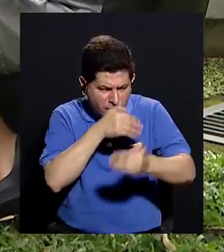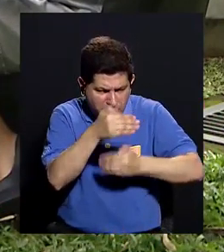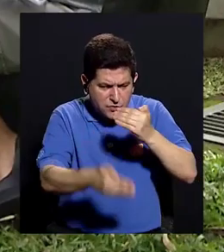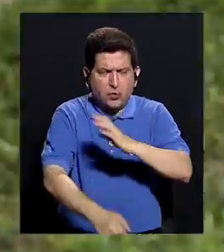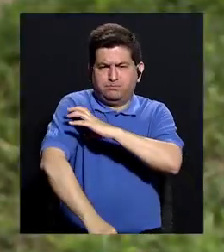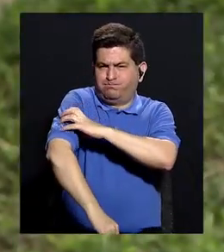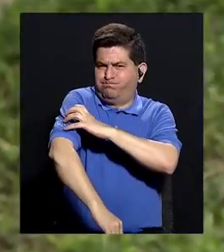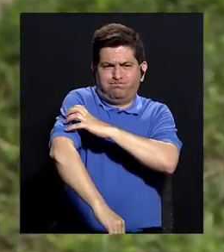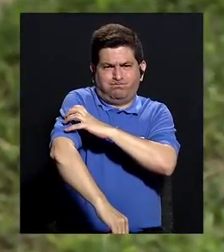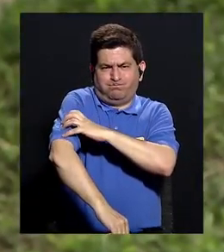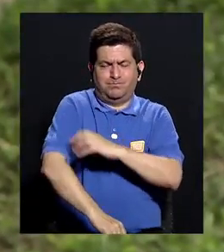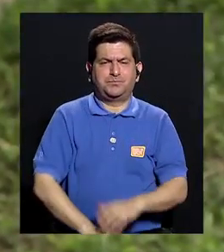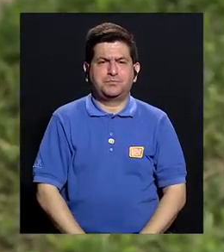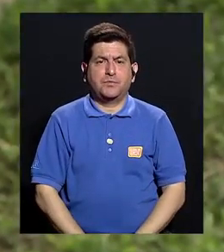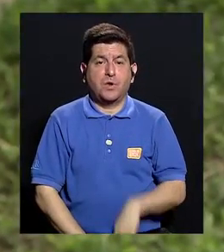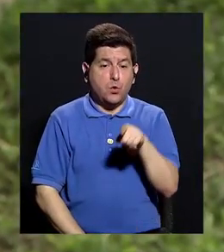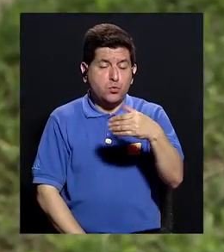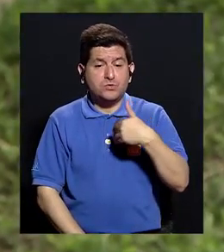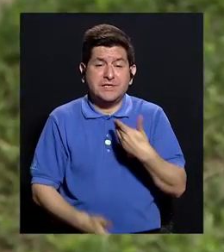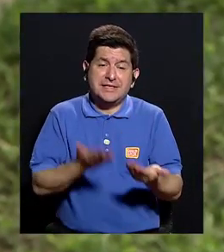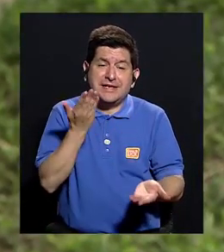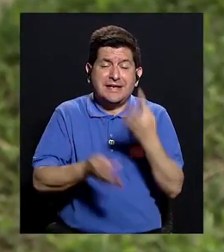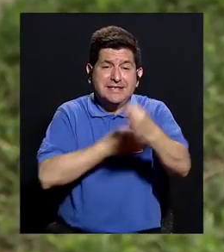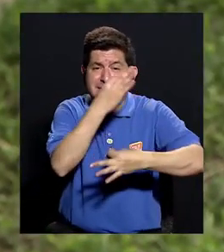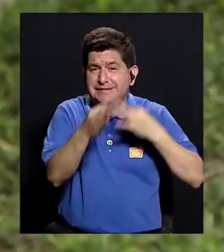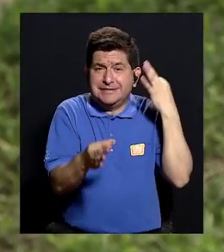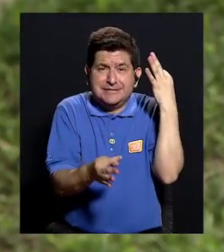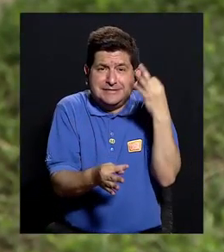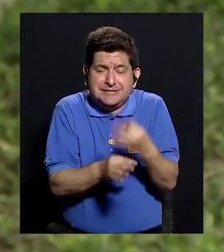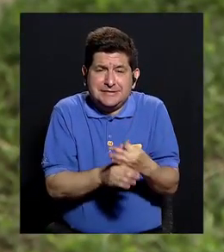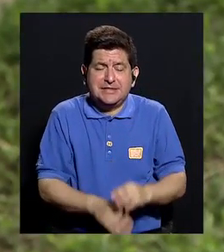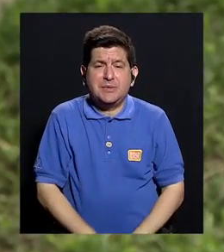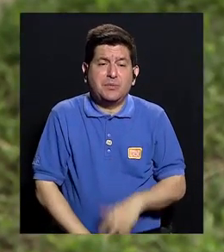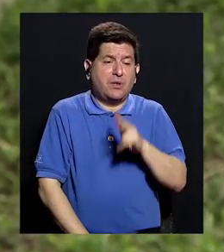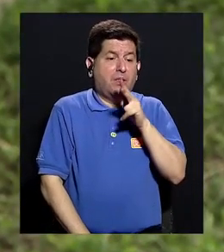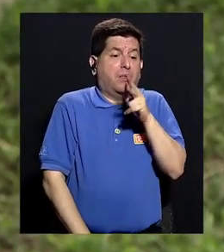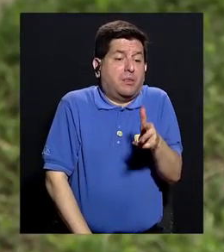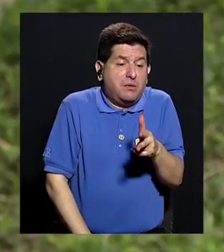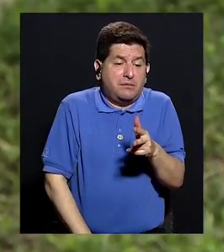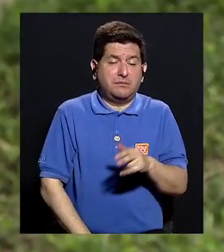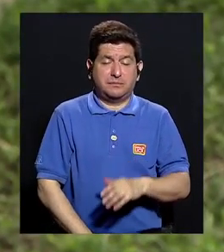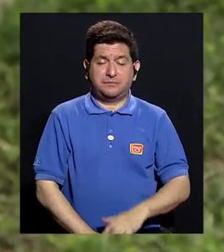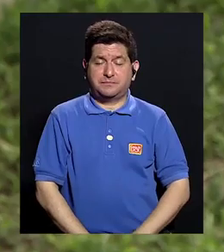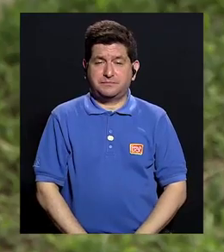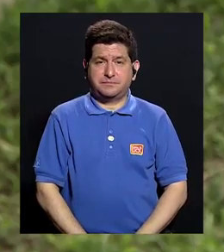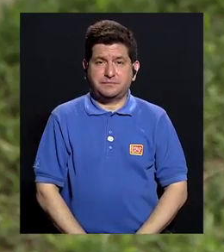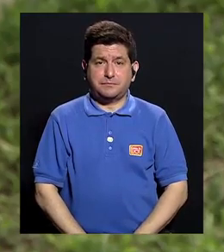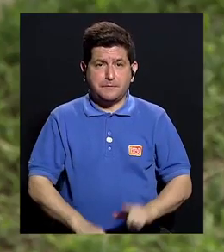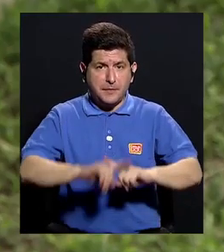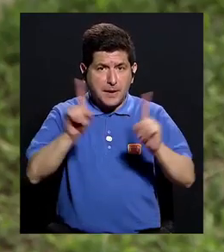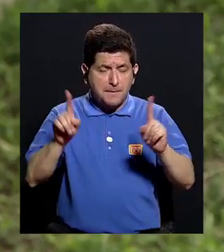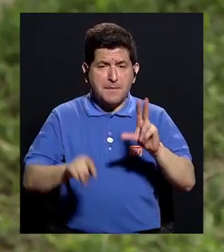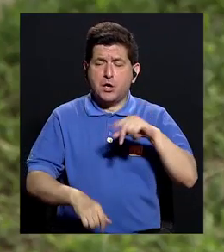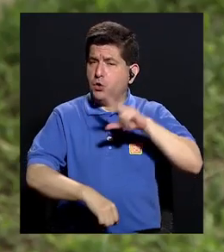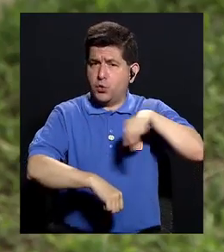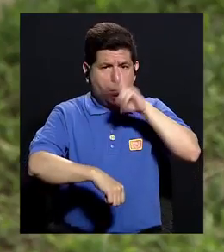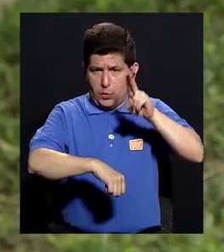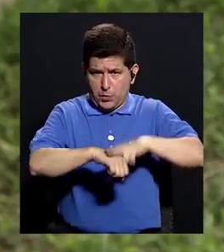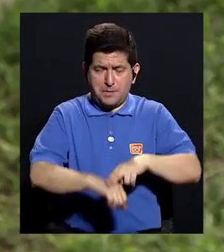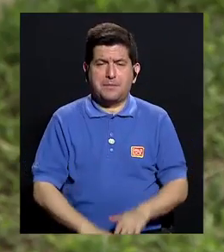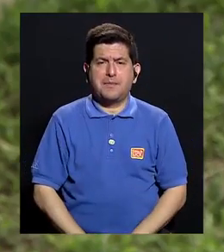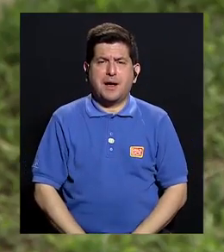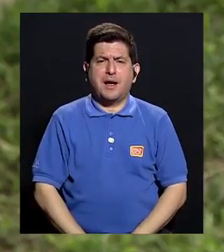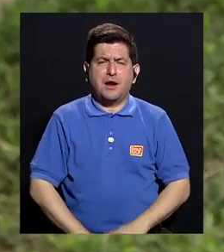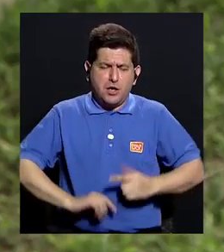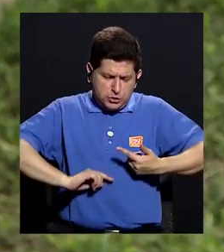del músculo. Puedes tener algún tipo de vómito, pero no es tan frecuente, ¿verdad?